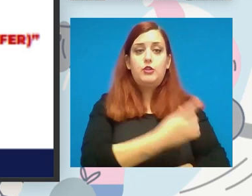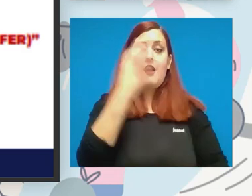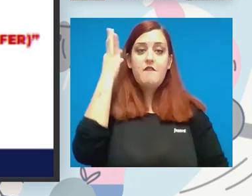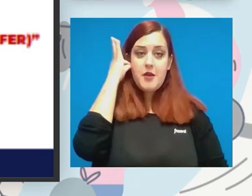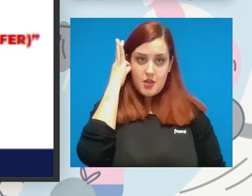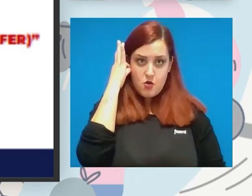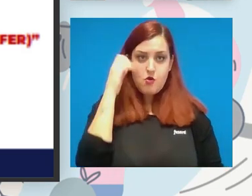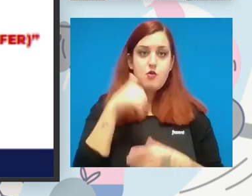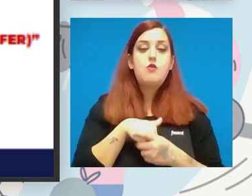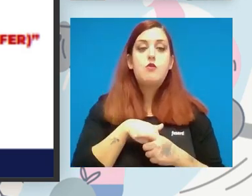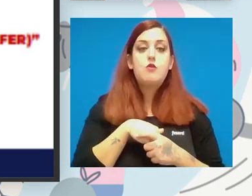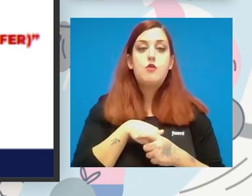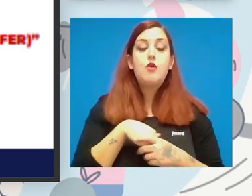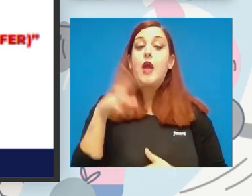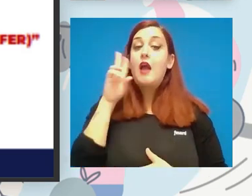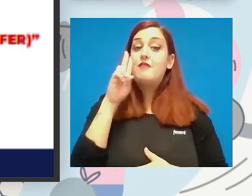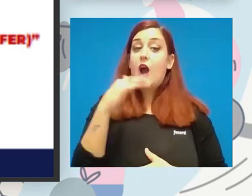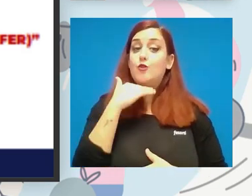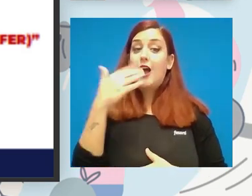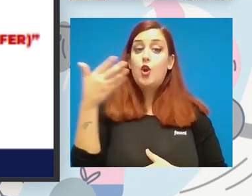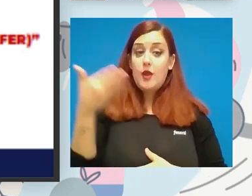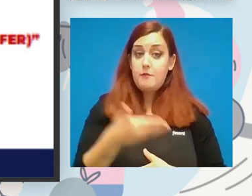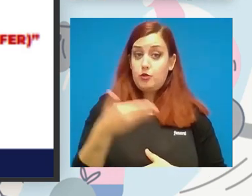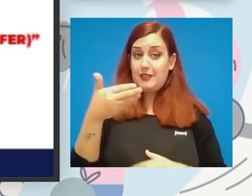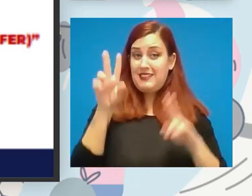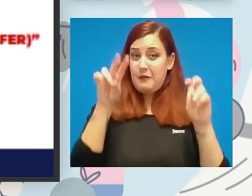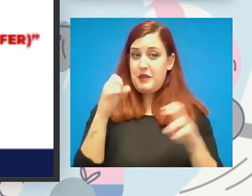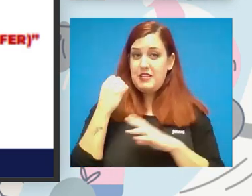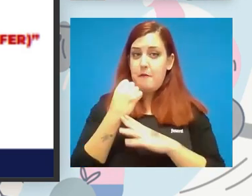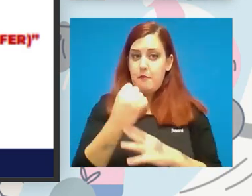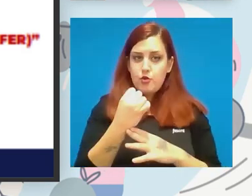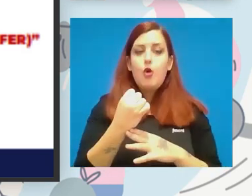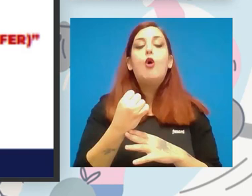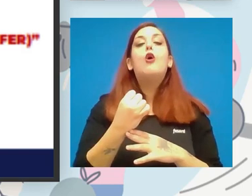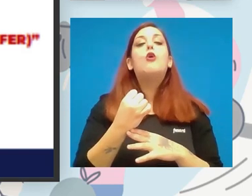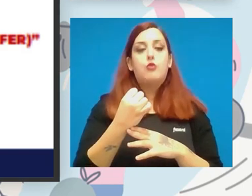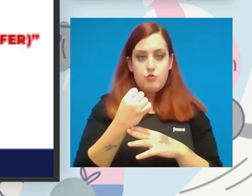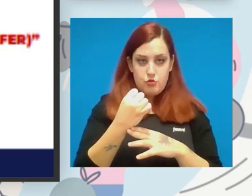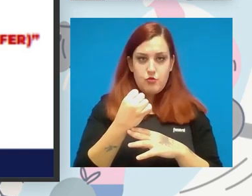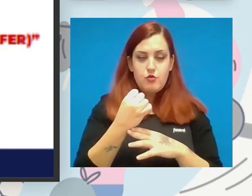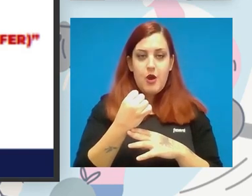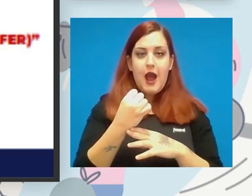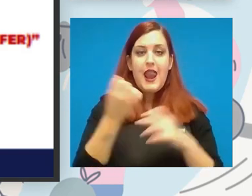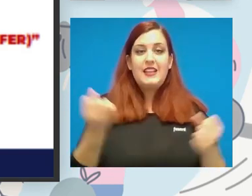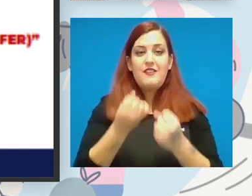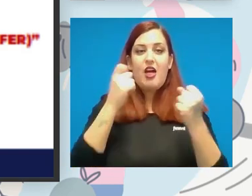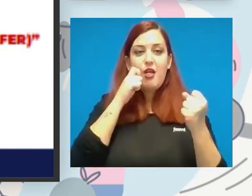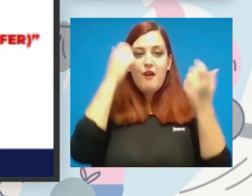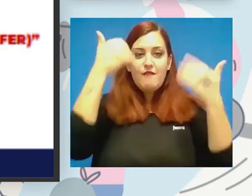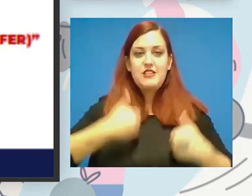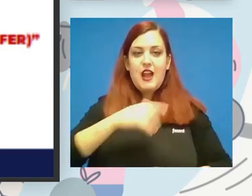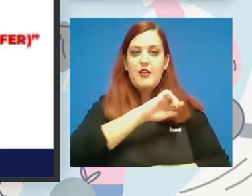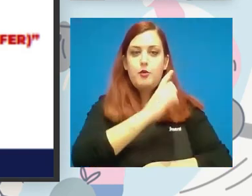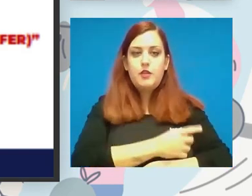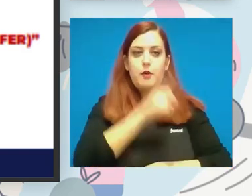fijaros que parte fundamental es el apoyo a la actividad física deportiva para personas con discapacidad y crear